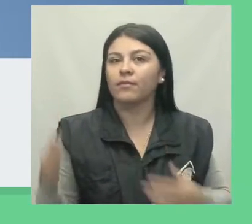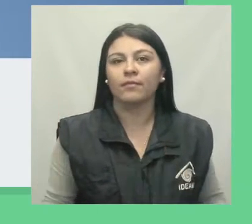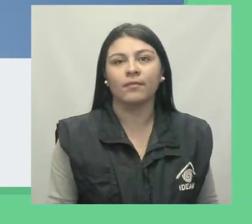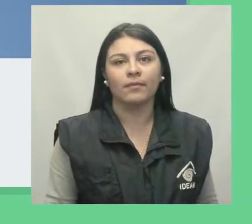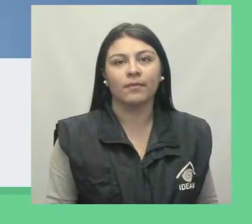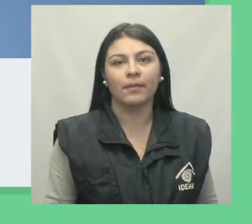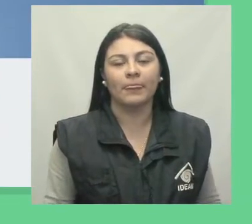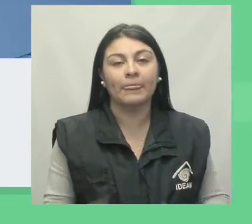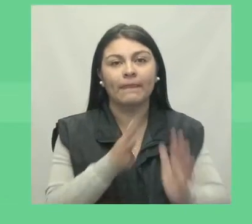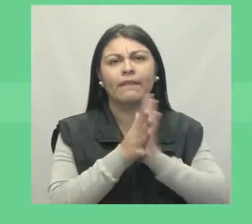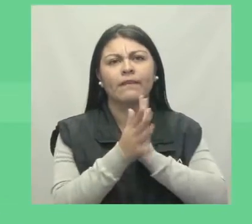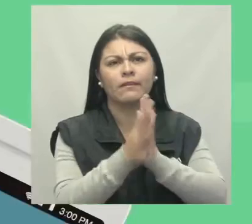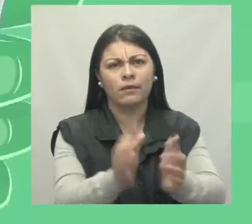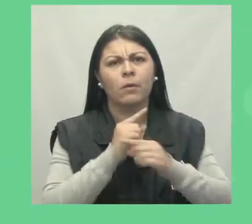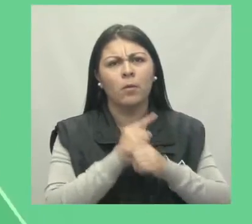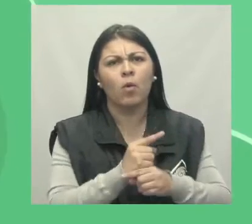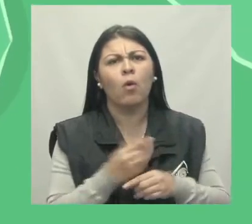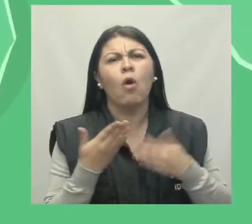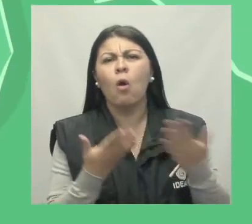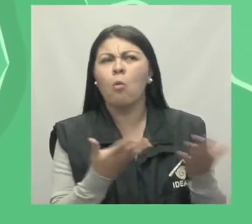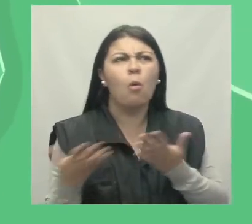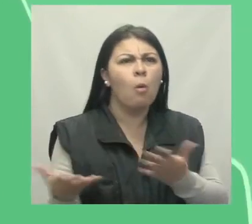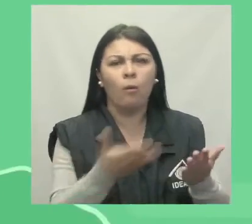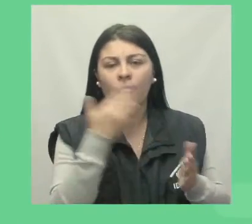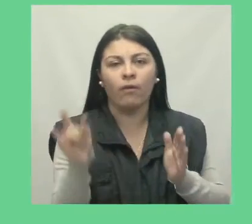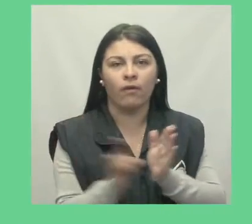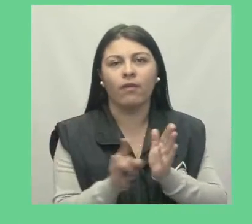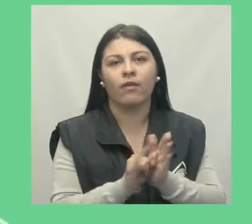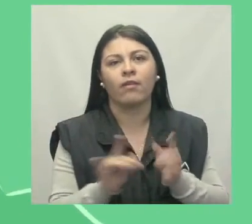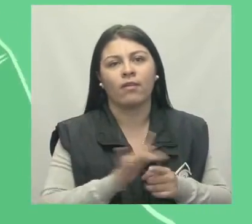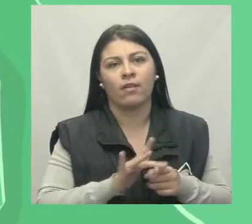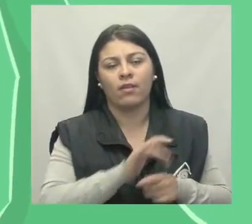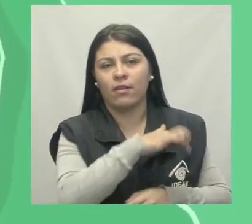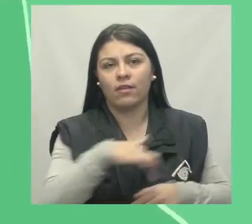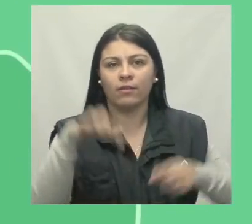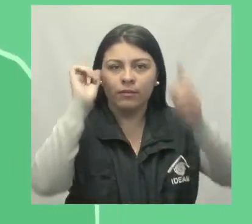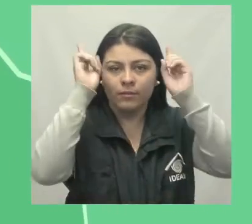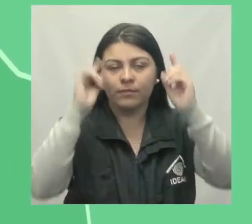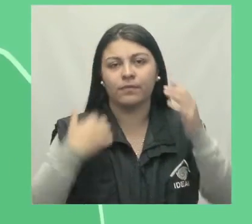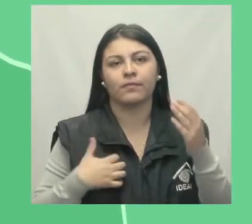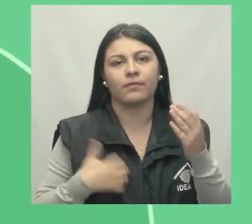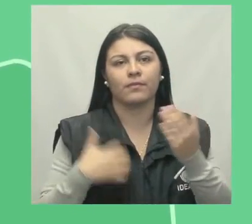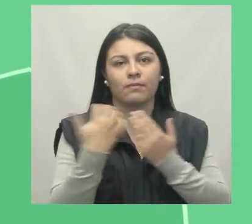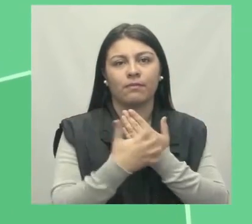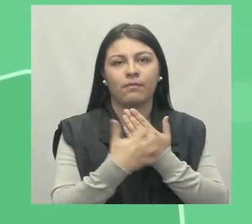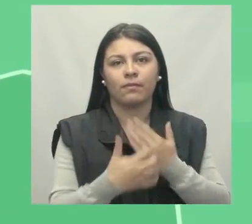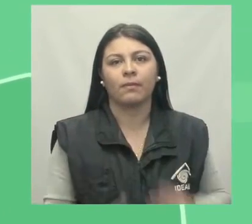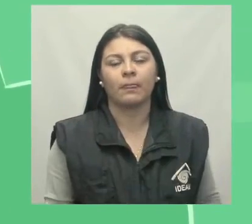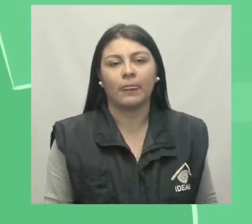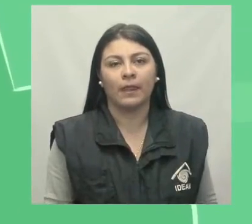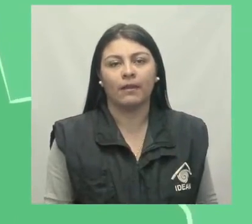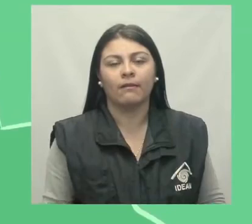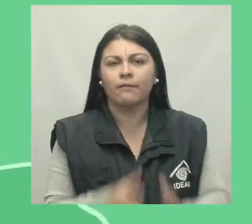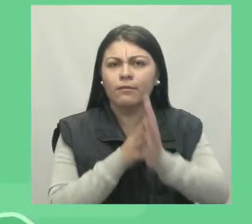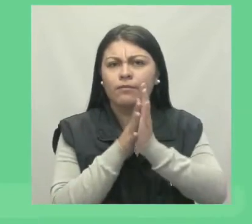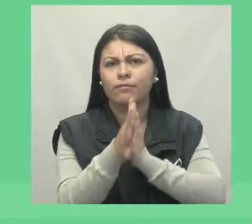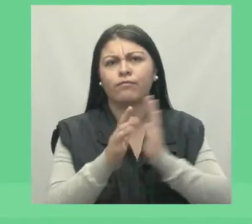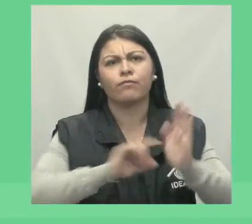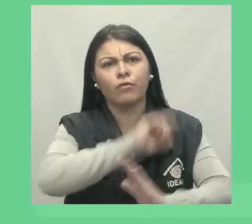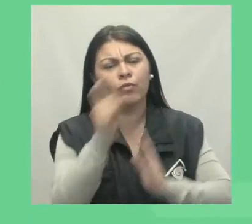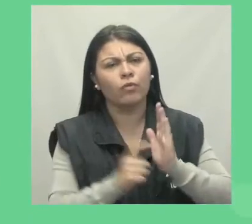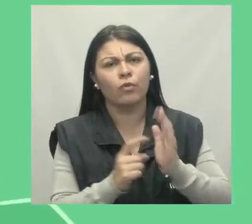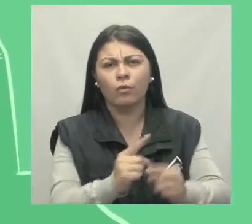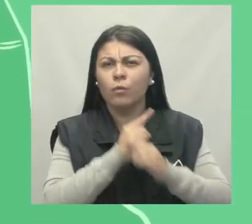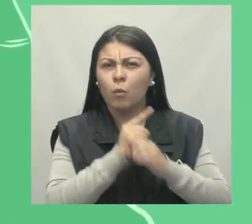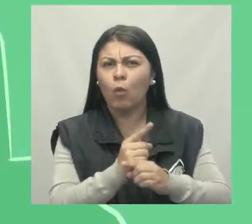.co y para estar informado al instante descarga nuestra aplicación Bipronóstico desde Google Play o App Store. Información